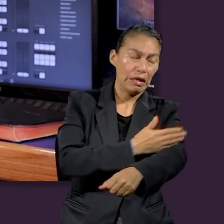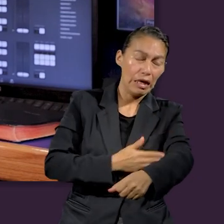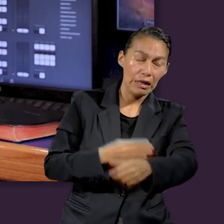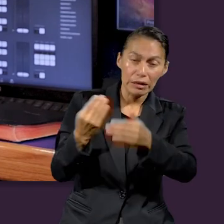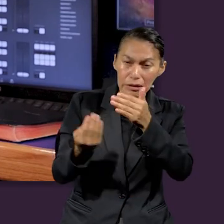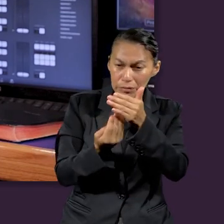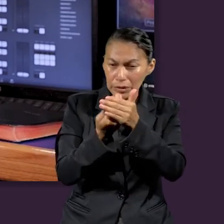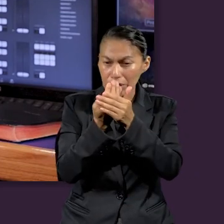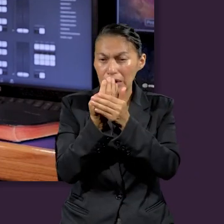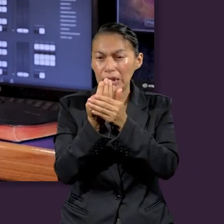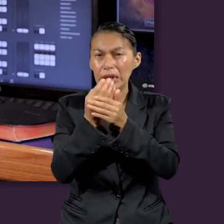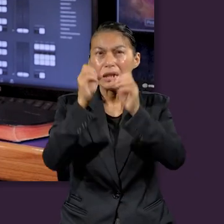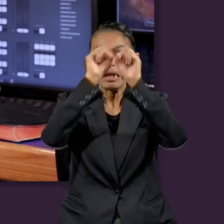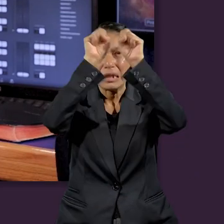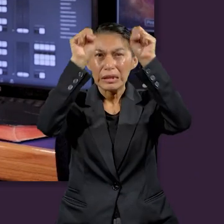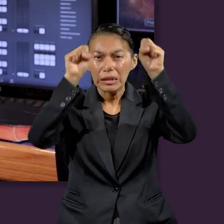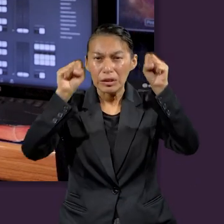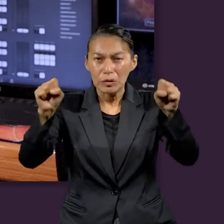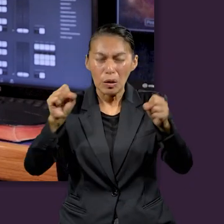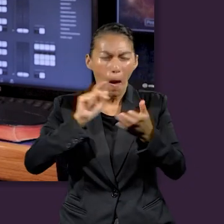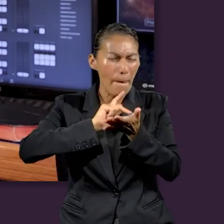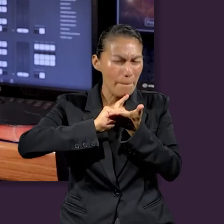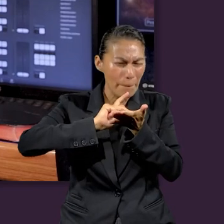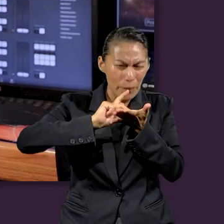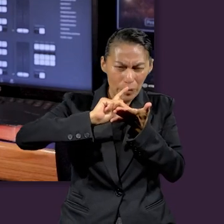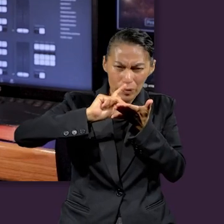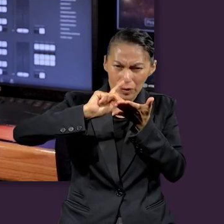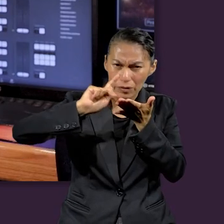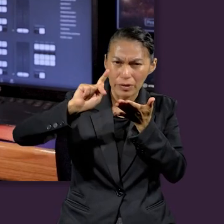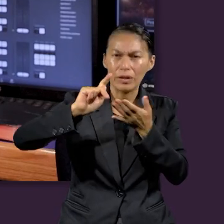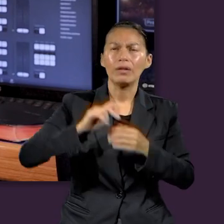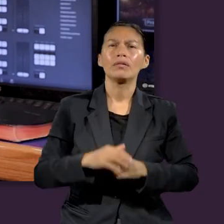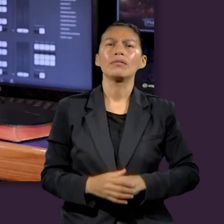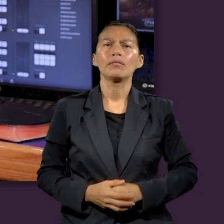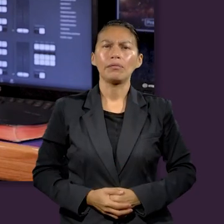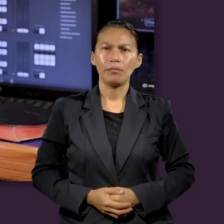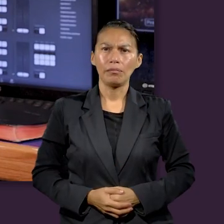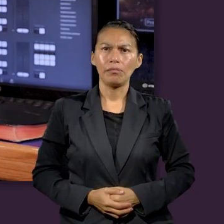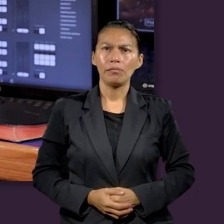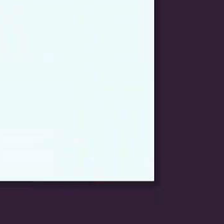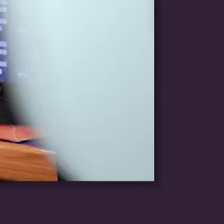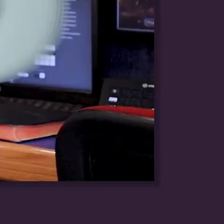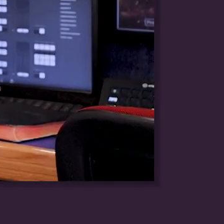días, tardes y mañanas, que el santuario será purificado.